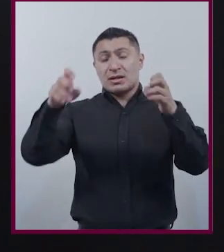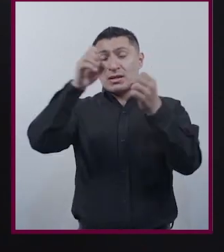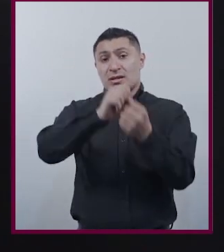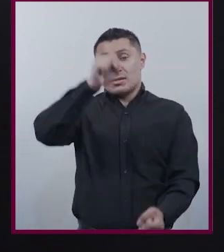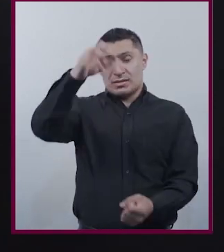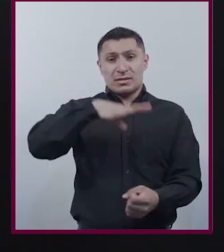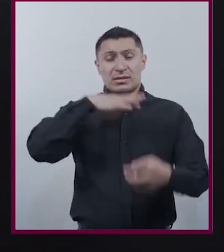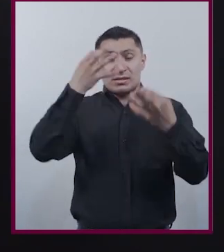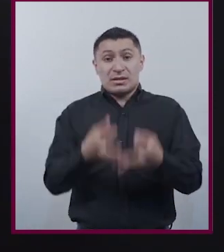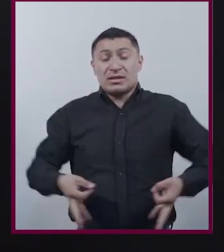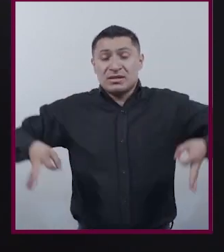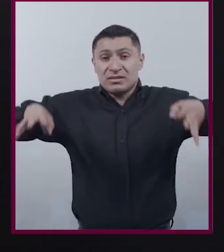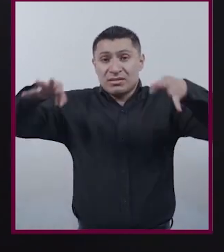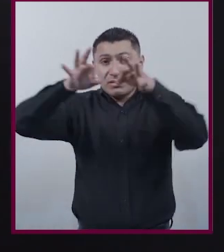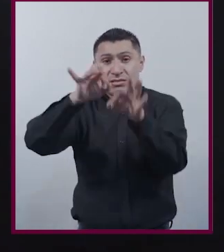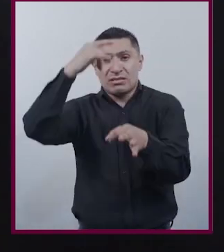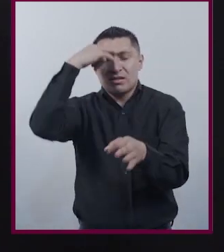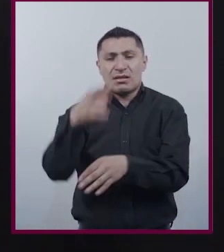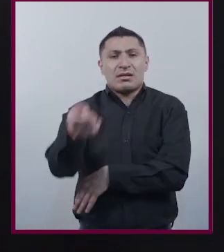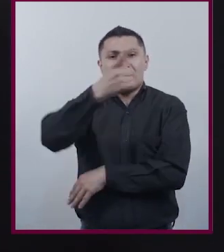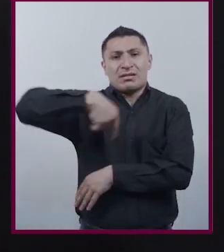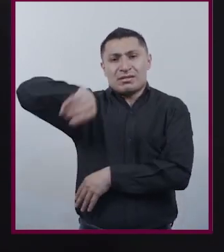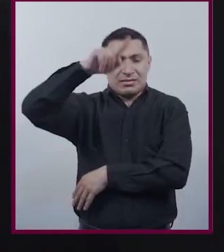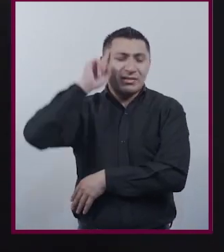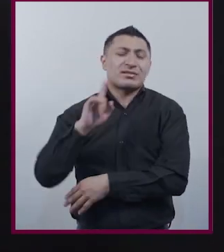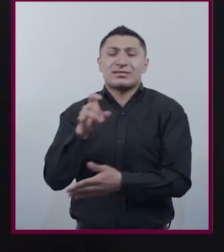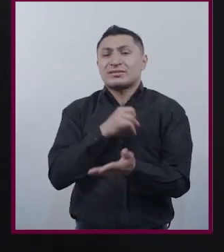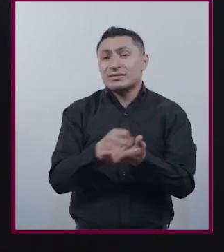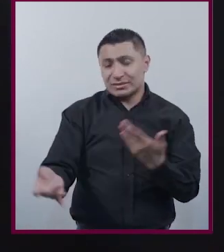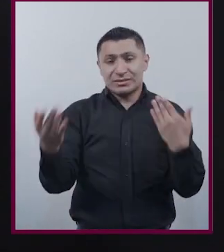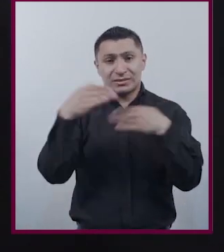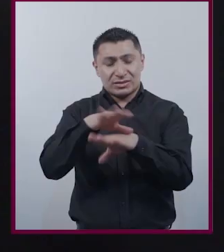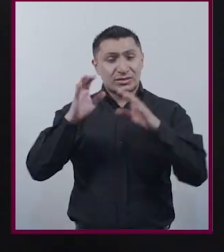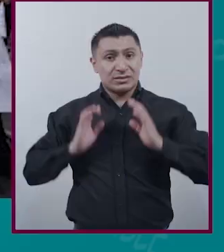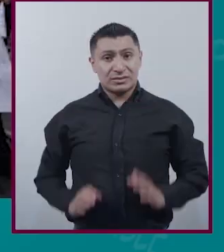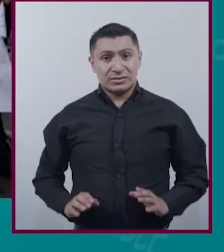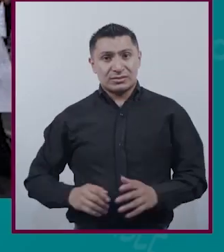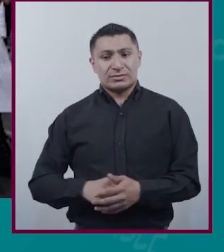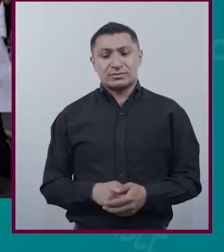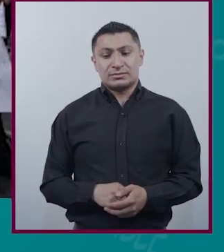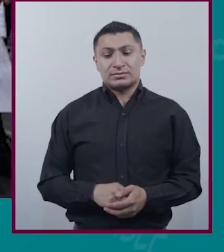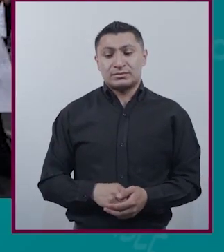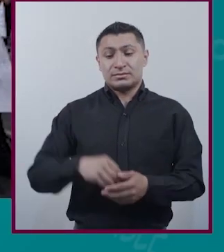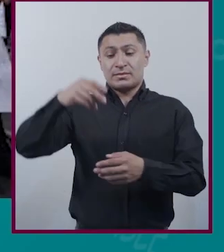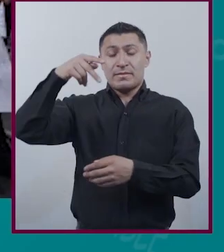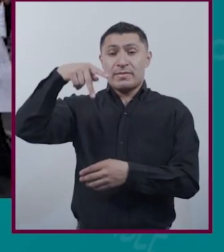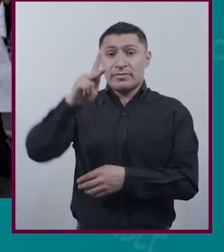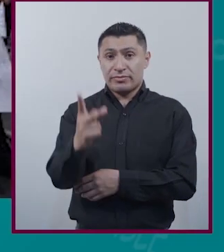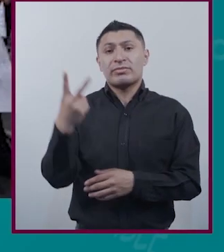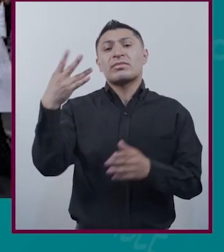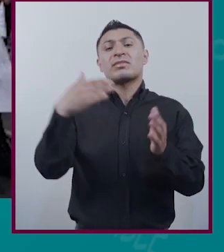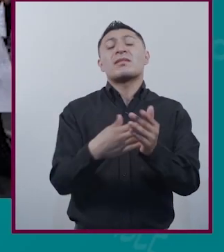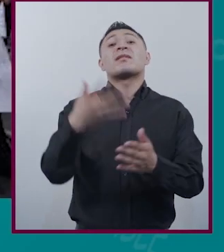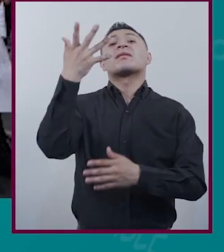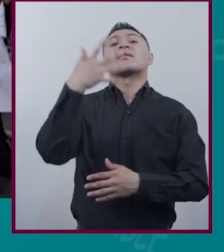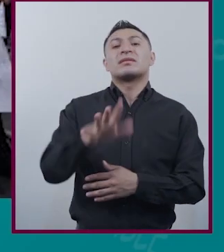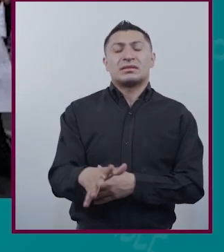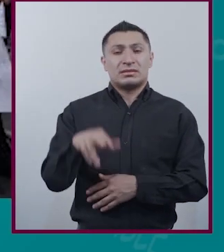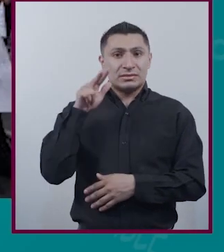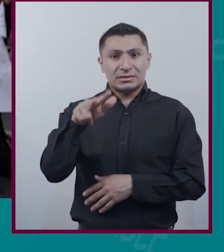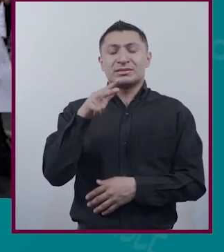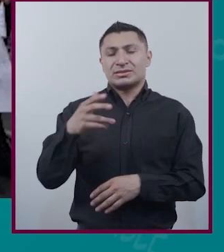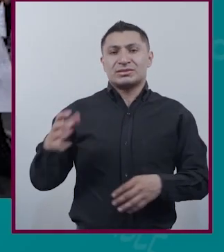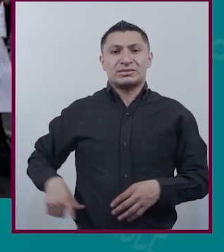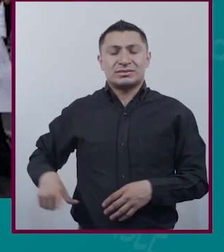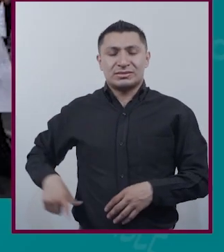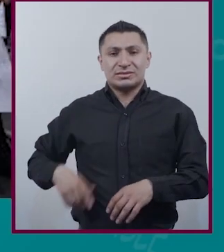representa un paso trascendental Para que las mujeres podamos decidir sobre nuestros cuerpos Sin embargo, en 2010 18